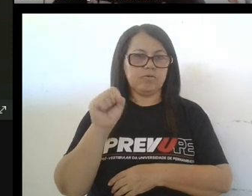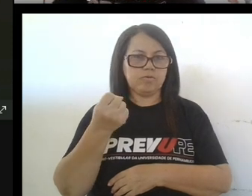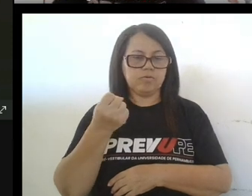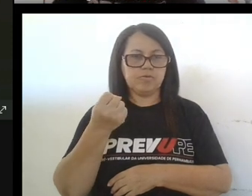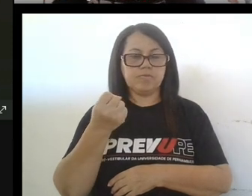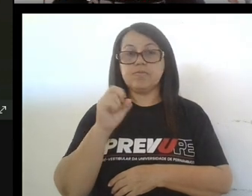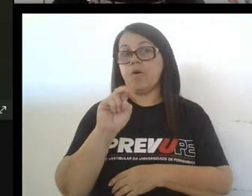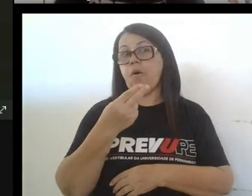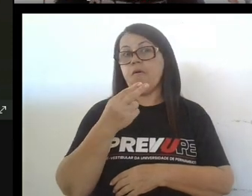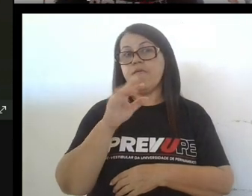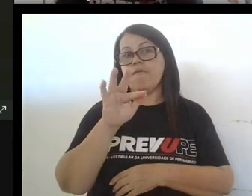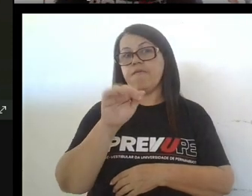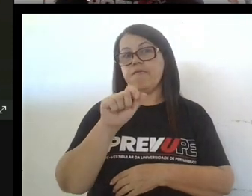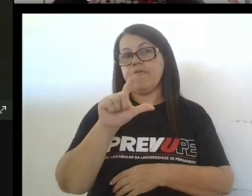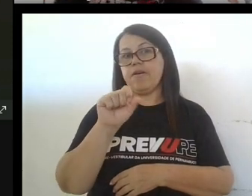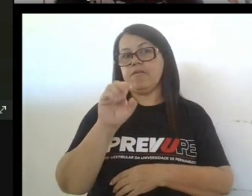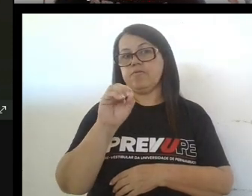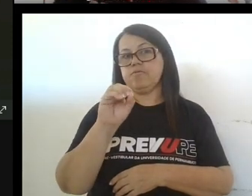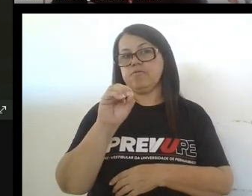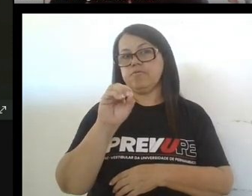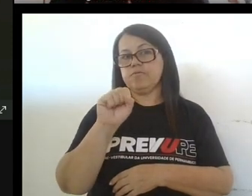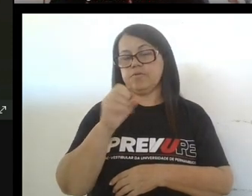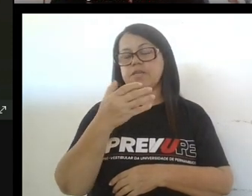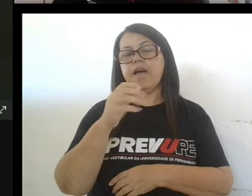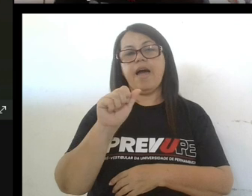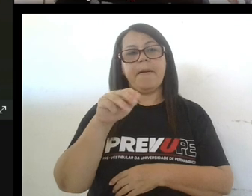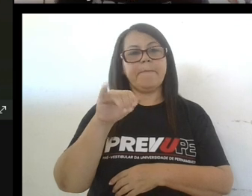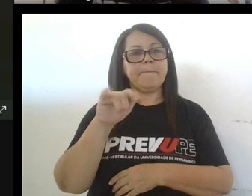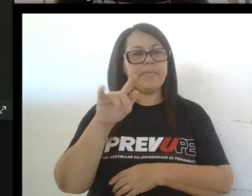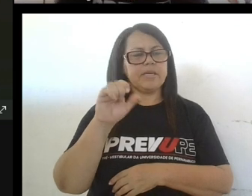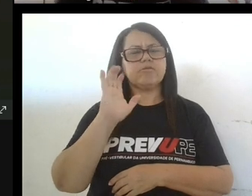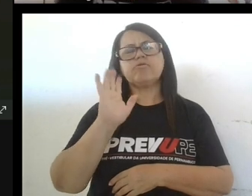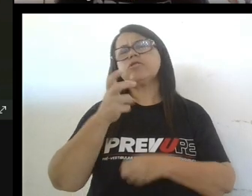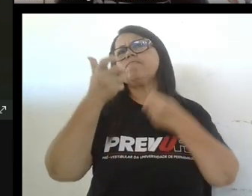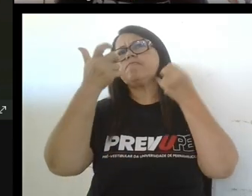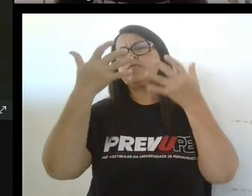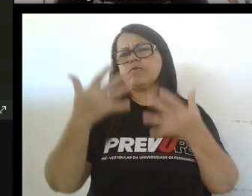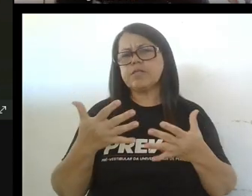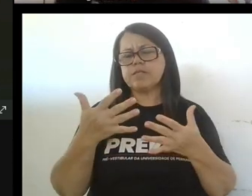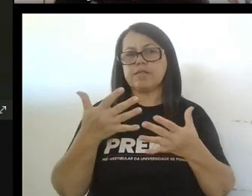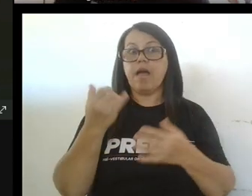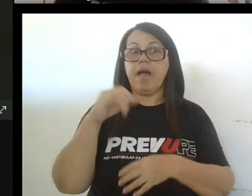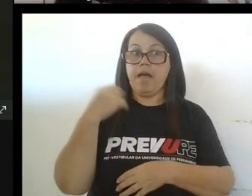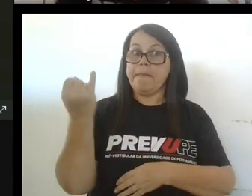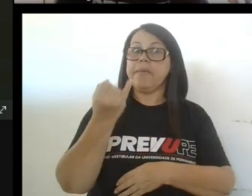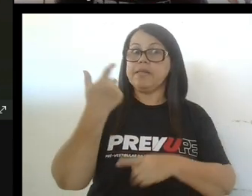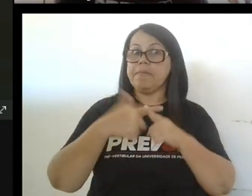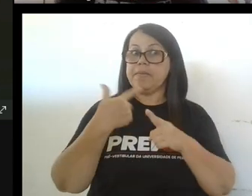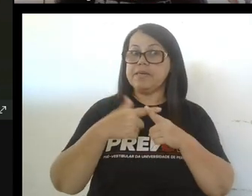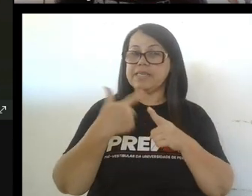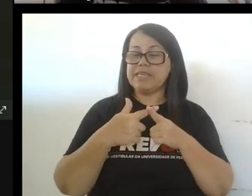importantes porque ya habíamos dicho que en español el español en brasil